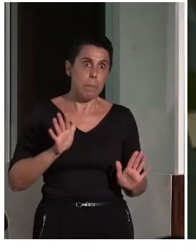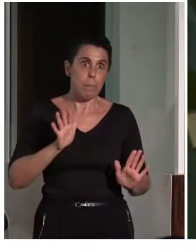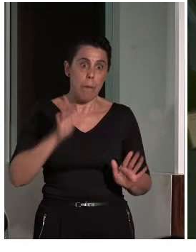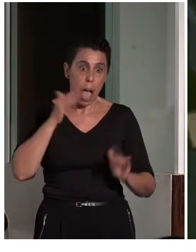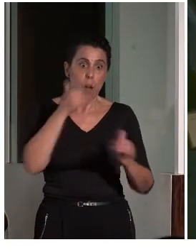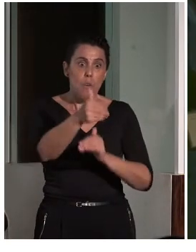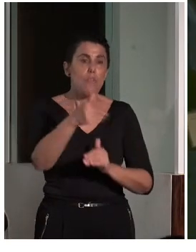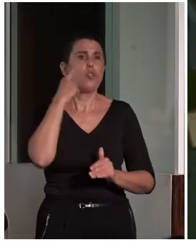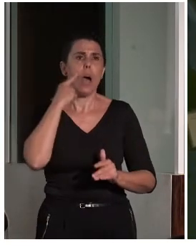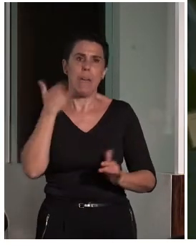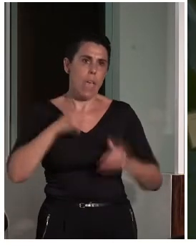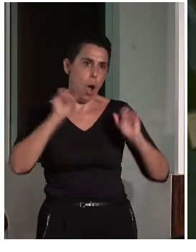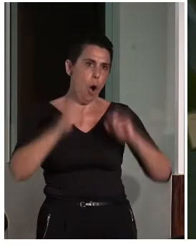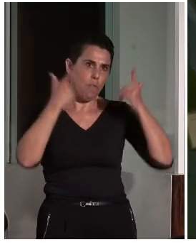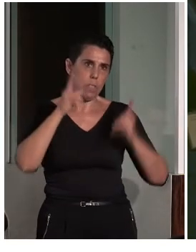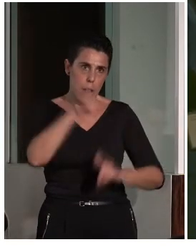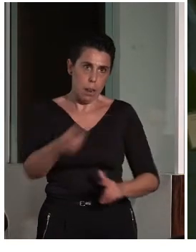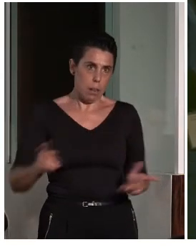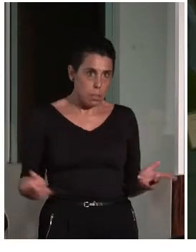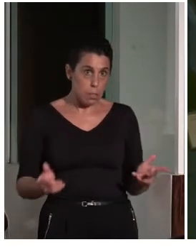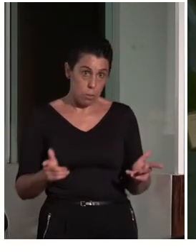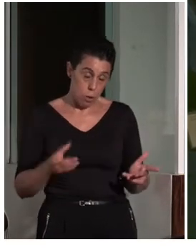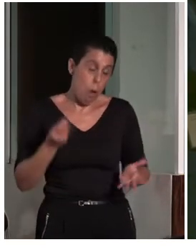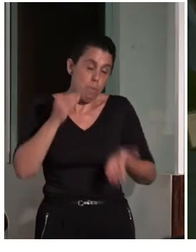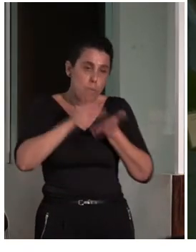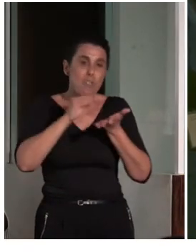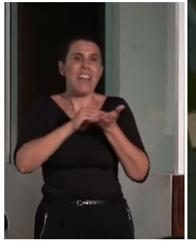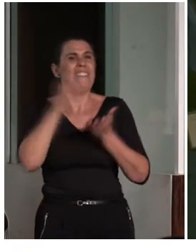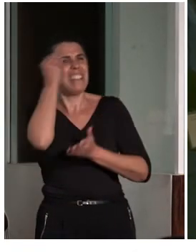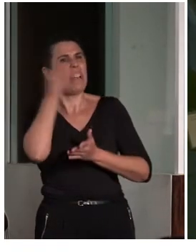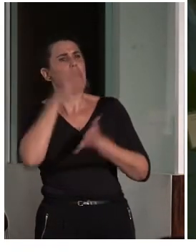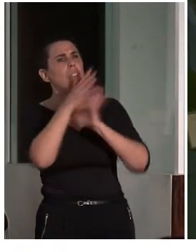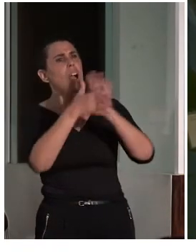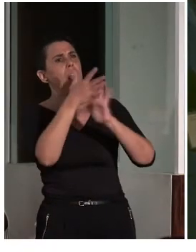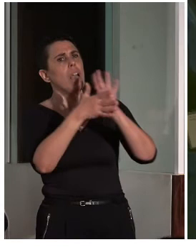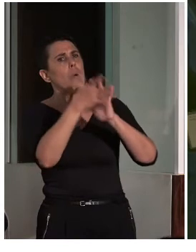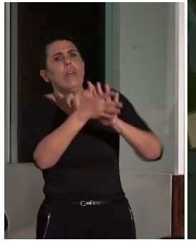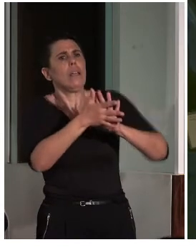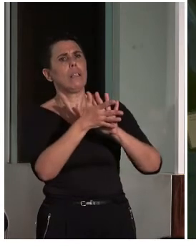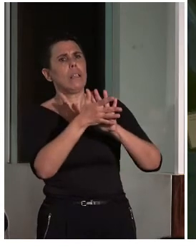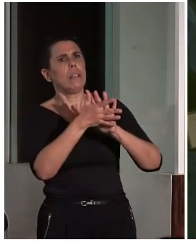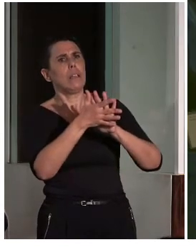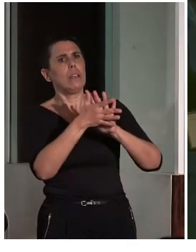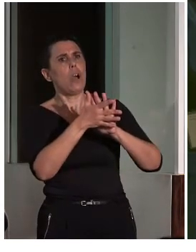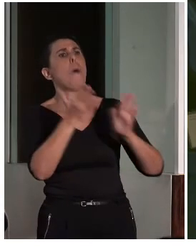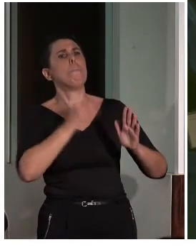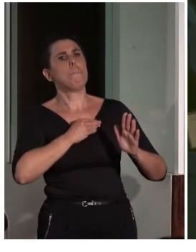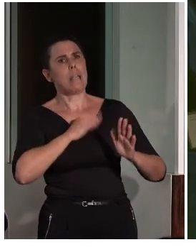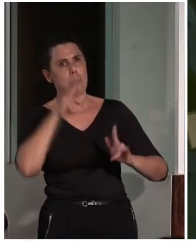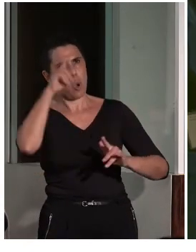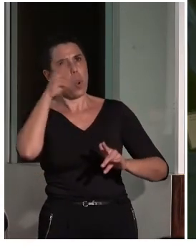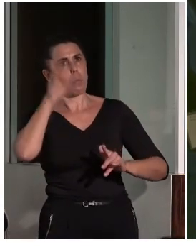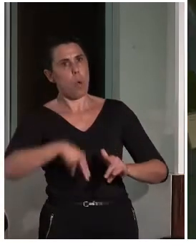entonces, para que sepáis que existe a veces ese equívoco, y la lengua de signos está viva, y es patrimonio, y es cultura.